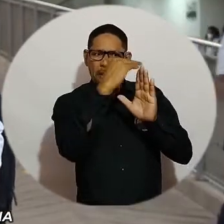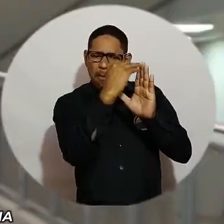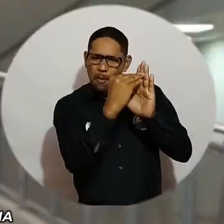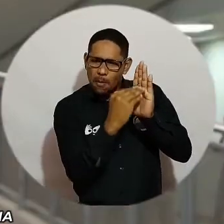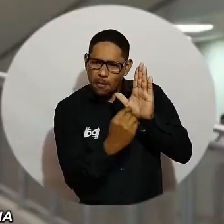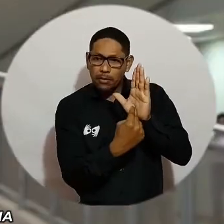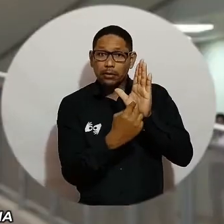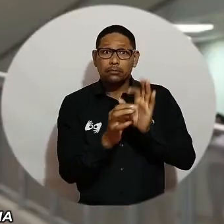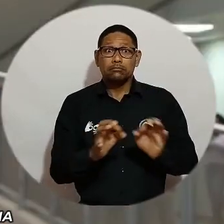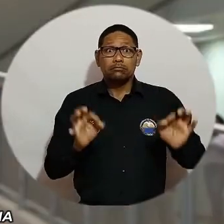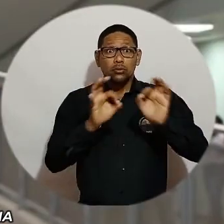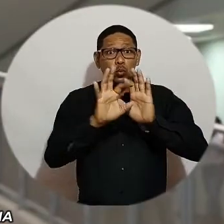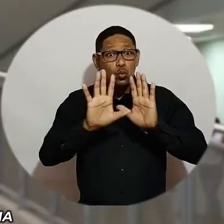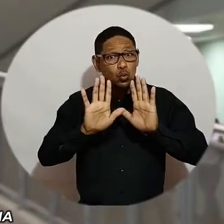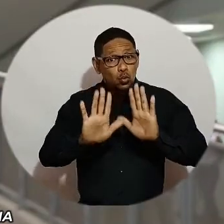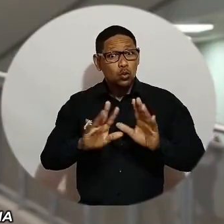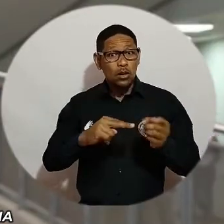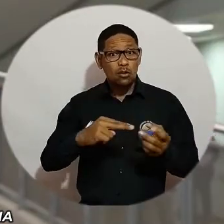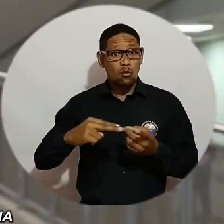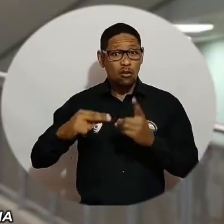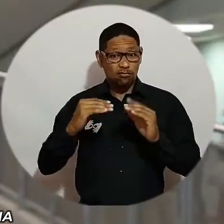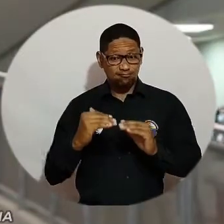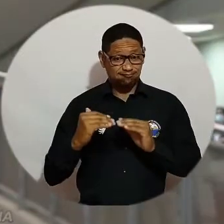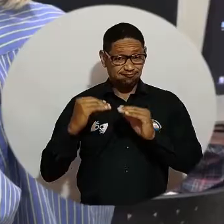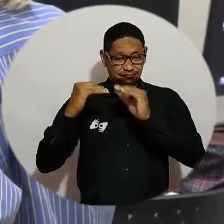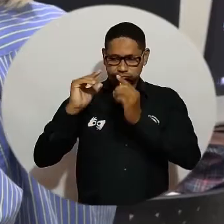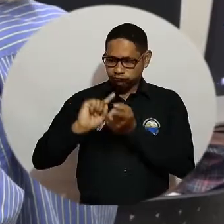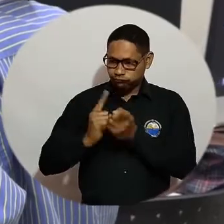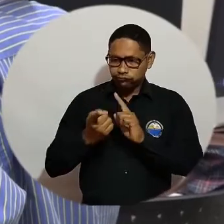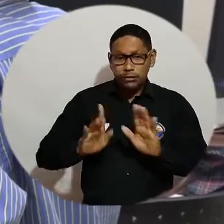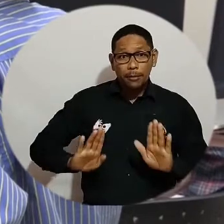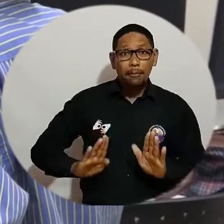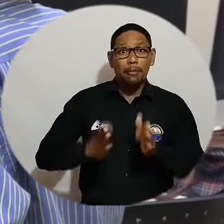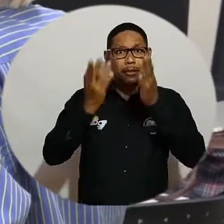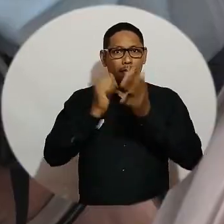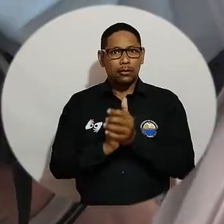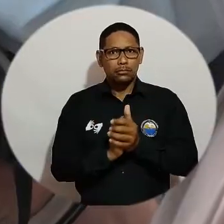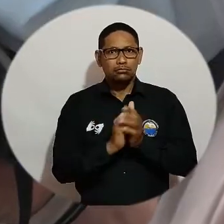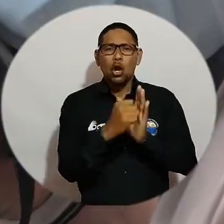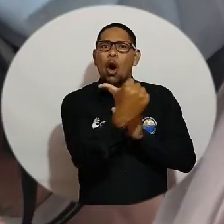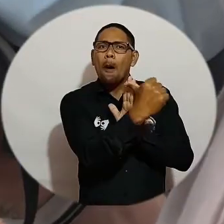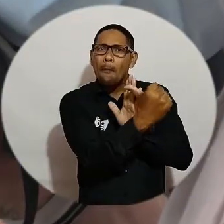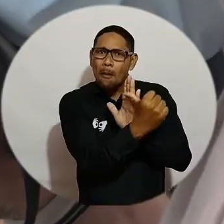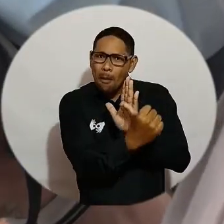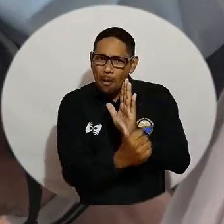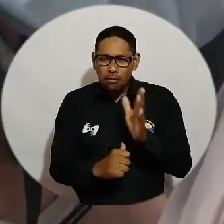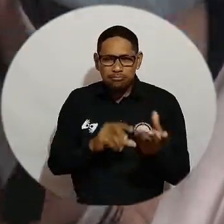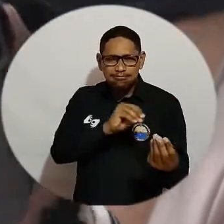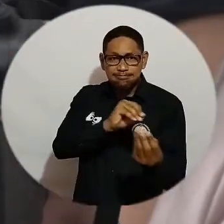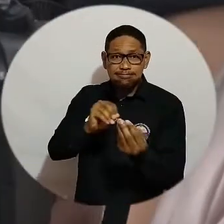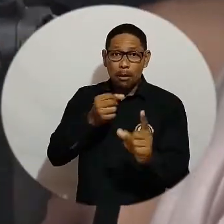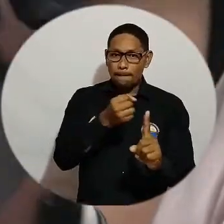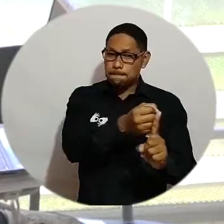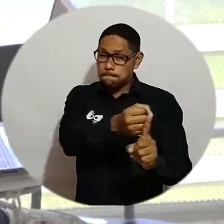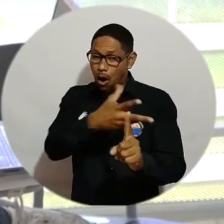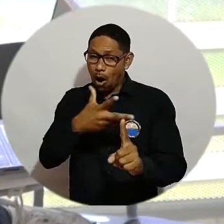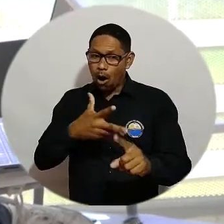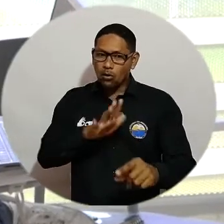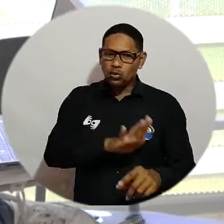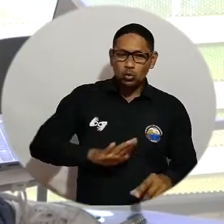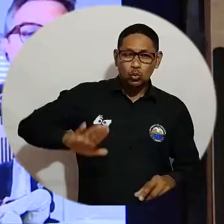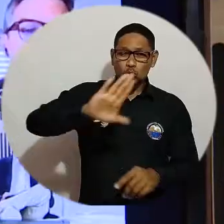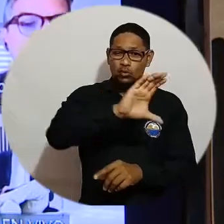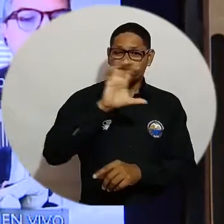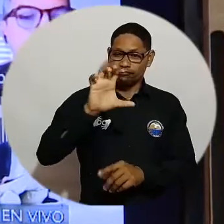a que de alguna manera mejore la calidad de la educación y por supuesto estos programas de formación tengan un mayor impacto